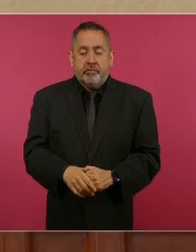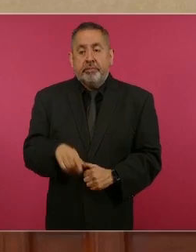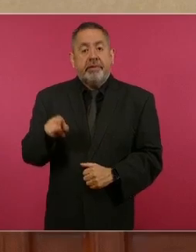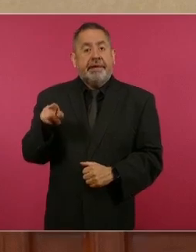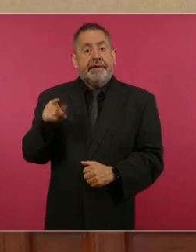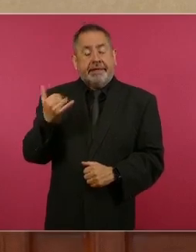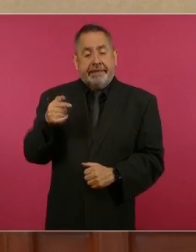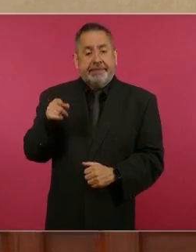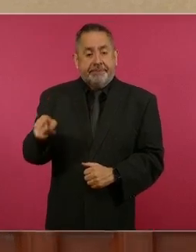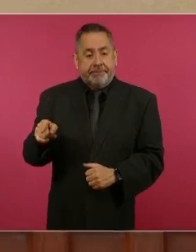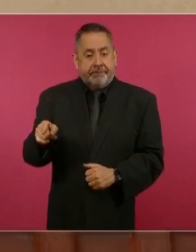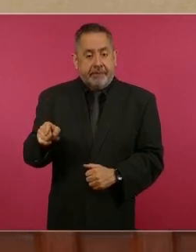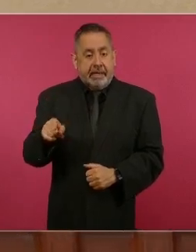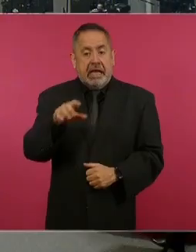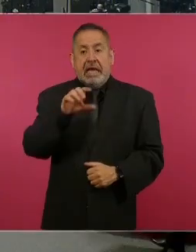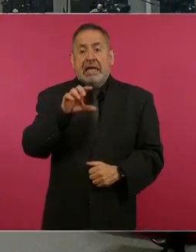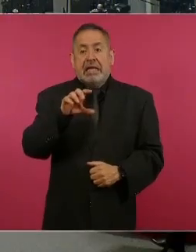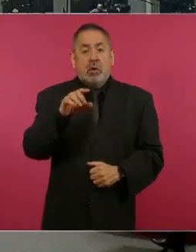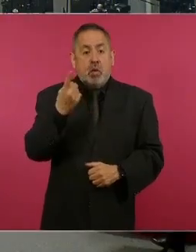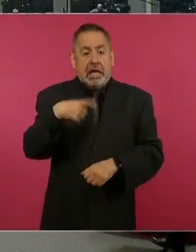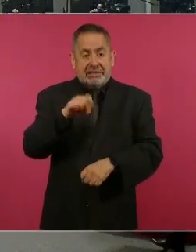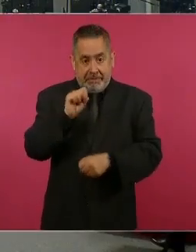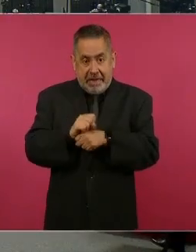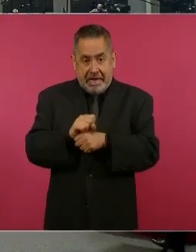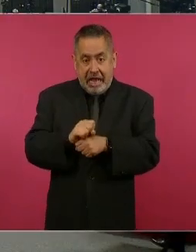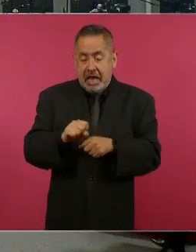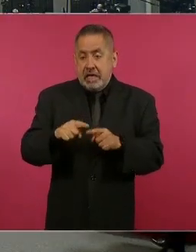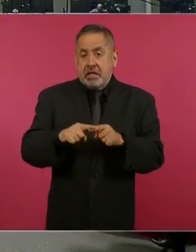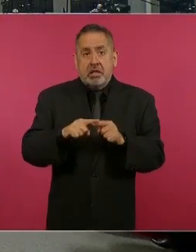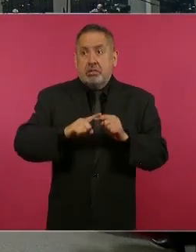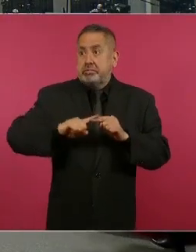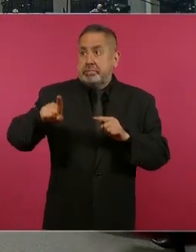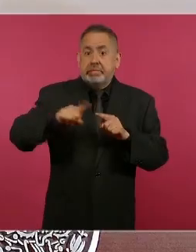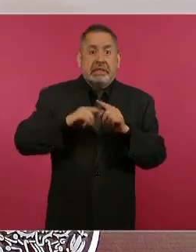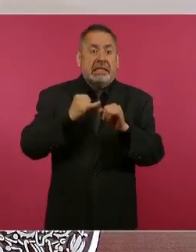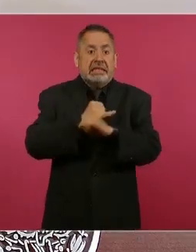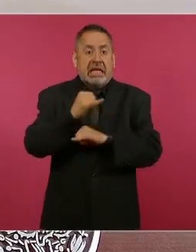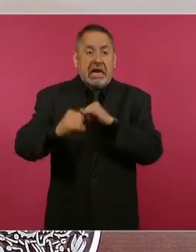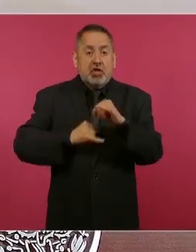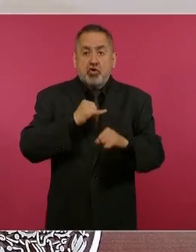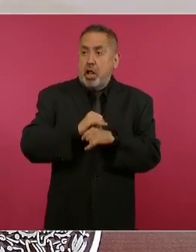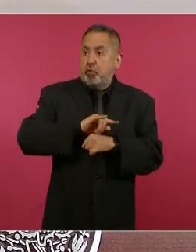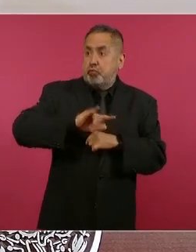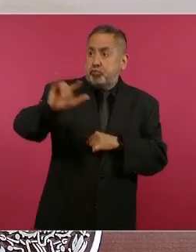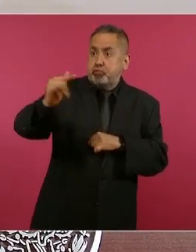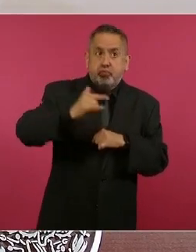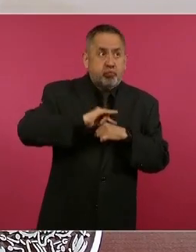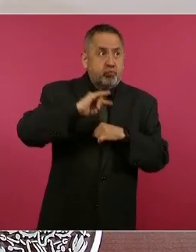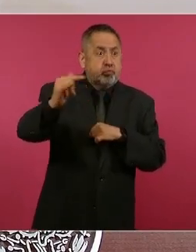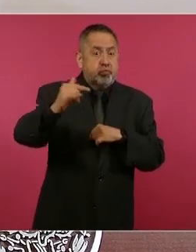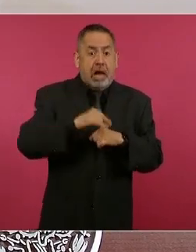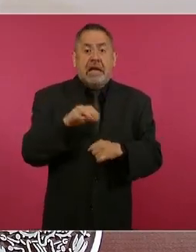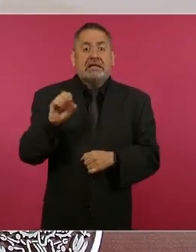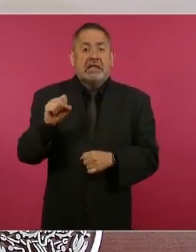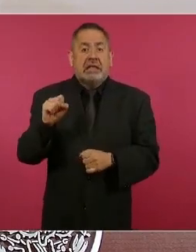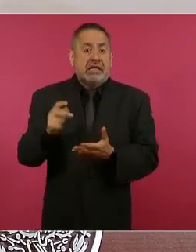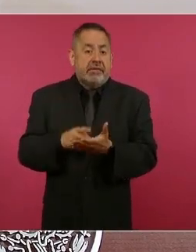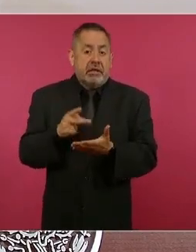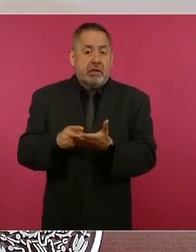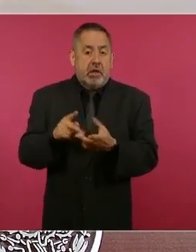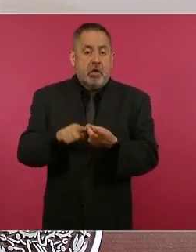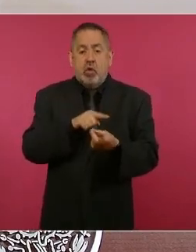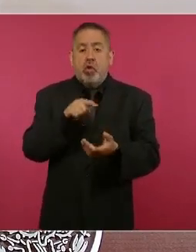vuelos internacionales a la semana en Tulum. Y